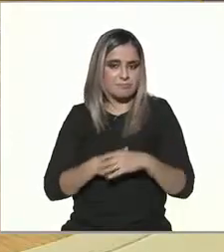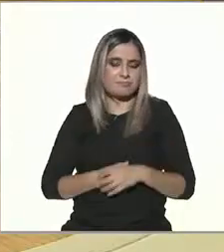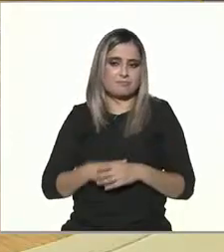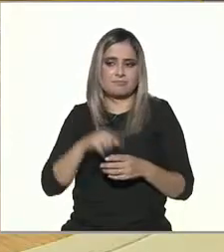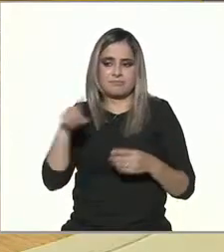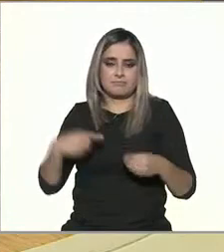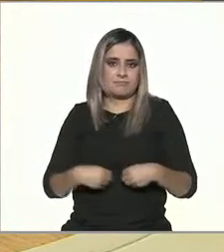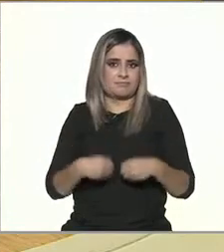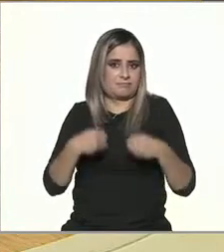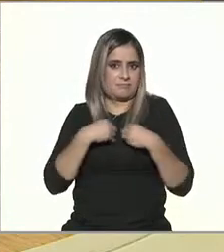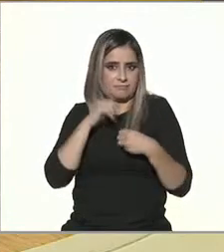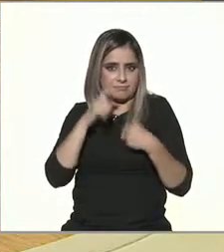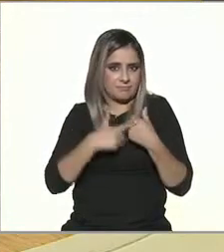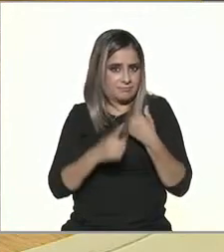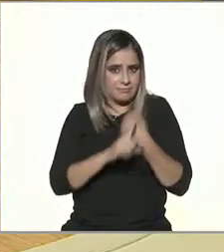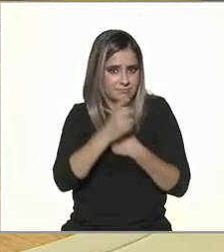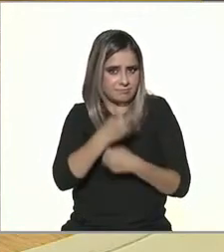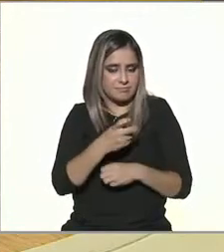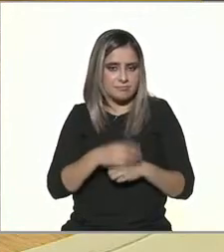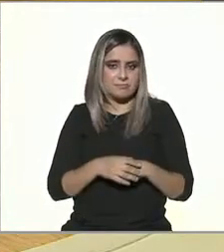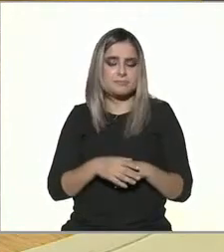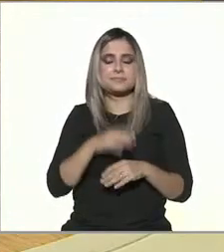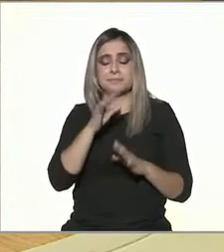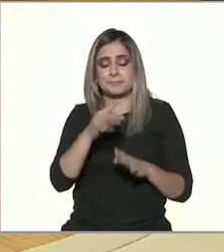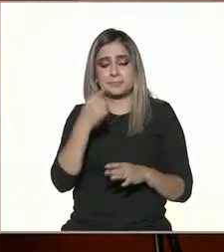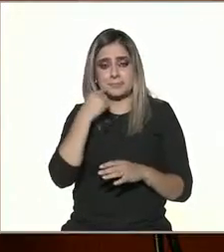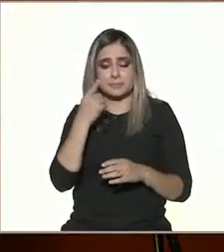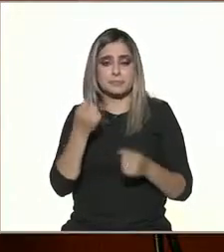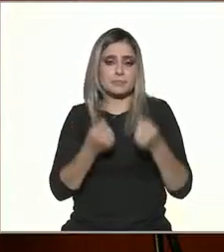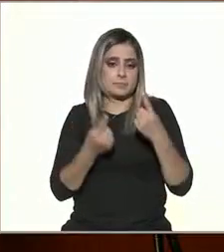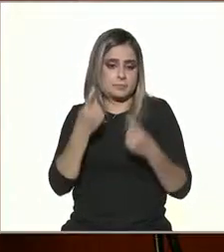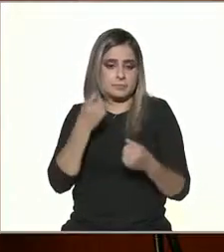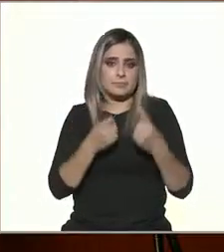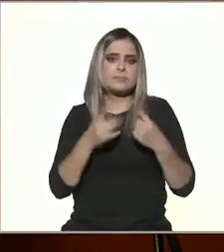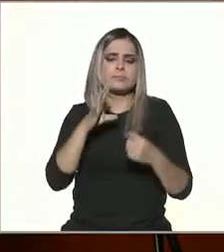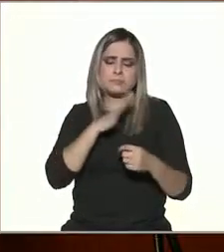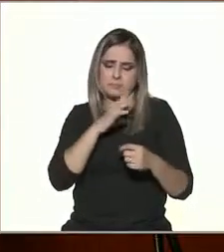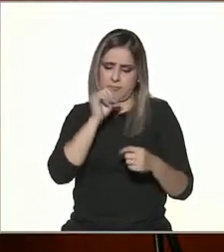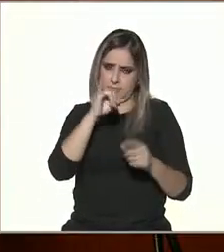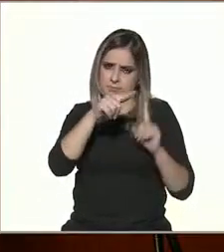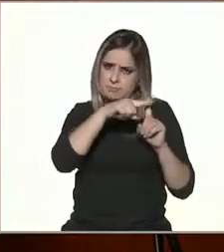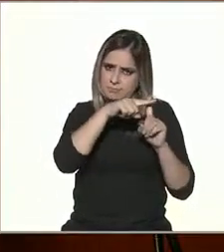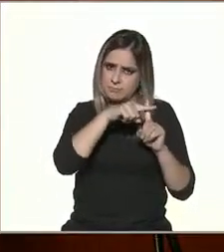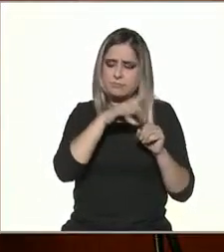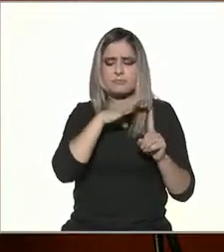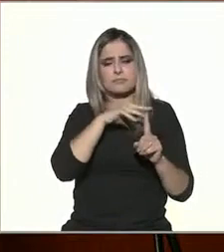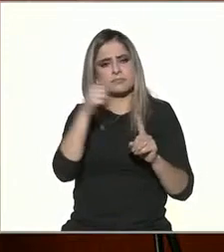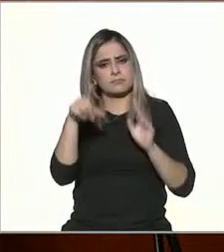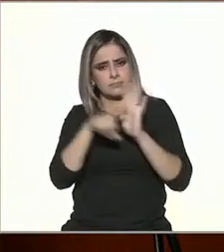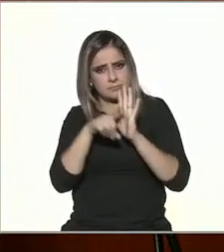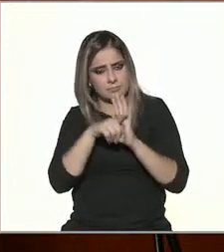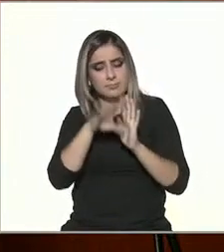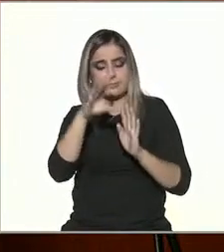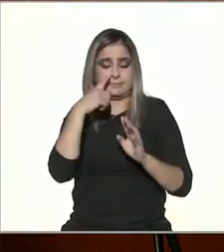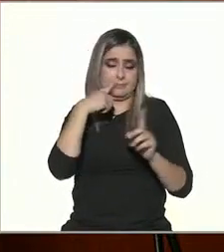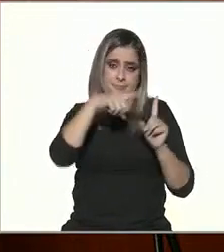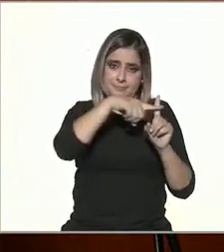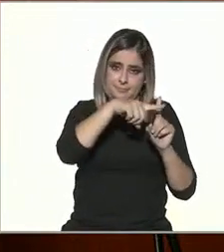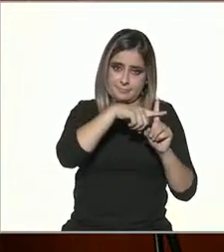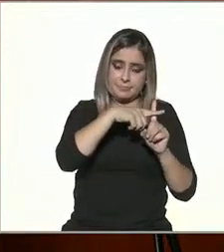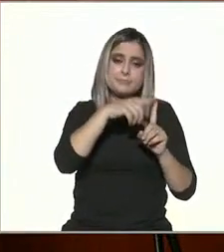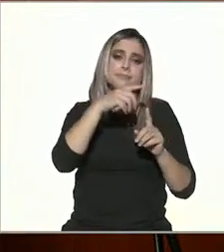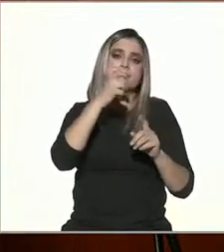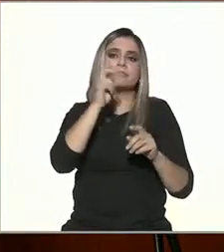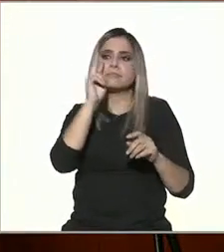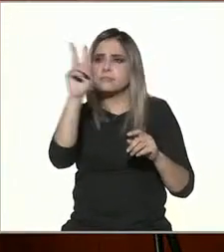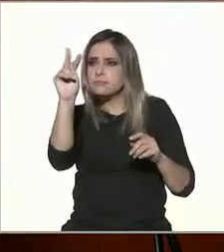en nuestra vida cotidiana. En algunos casos hay que ver ventajas y también desventajas. Las ventajas es que hoy en día pues estamos más